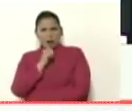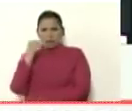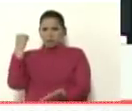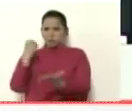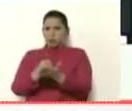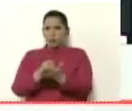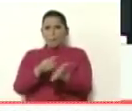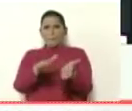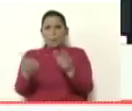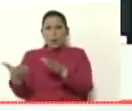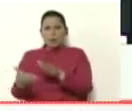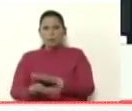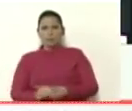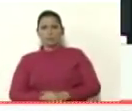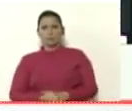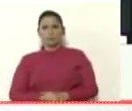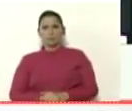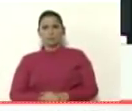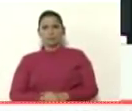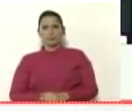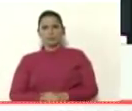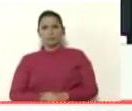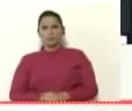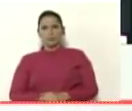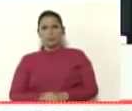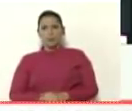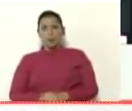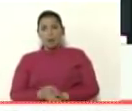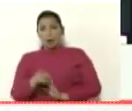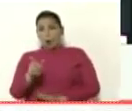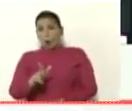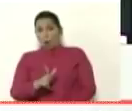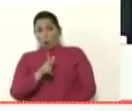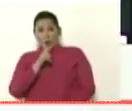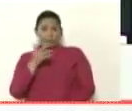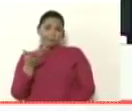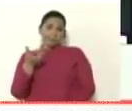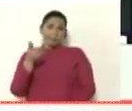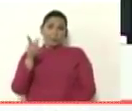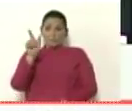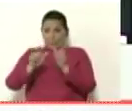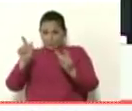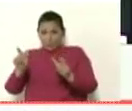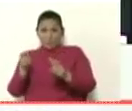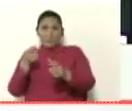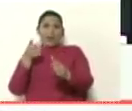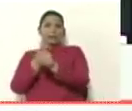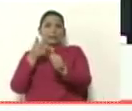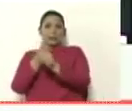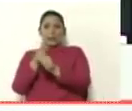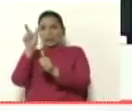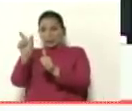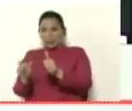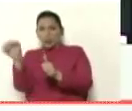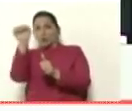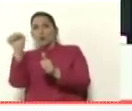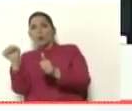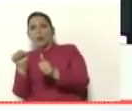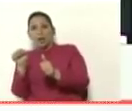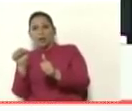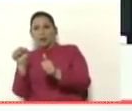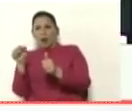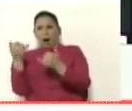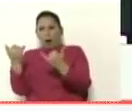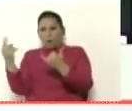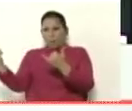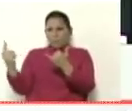defunción de el lamentablemente fallecido asistente del señor superlano aparece como